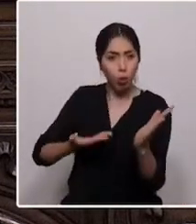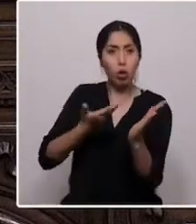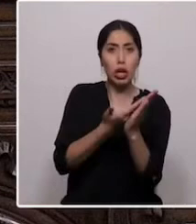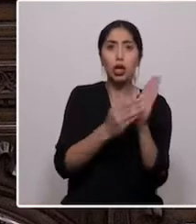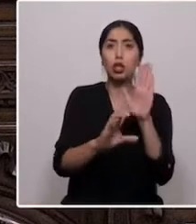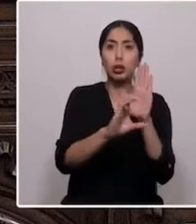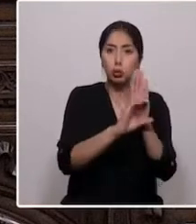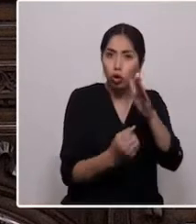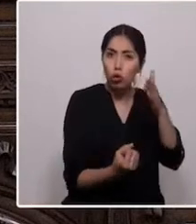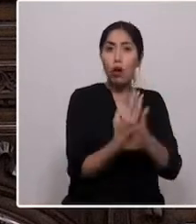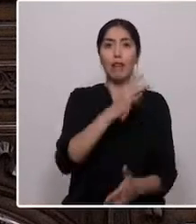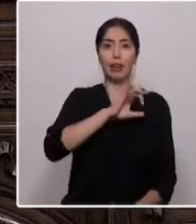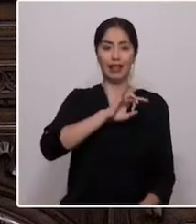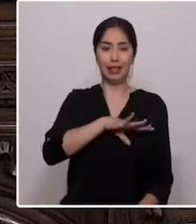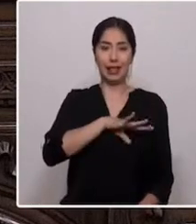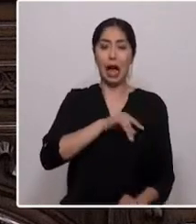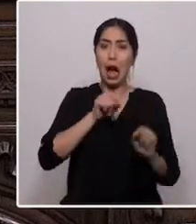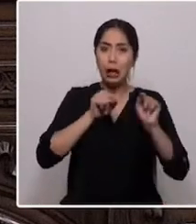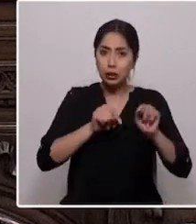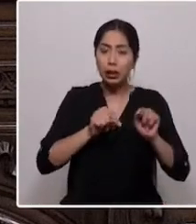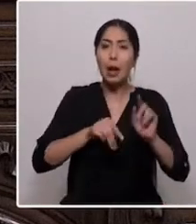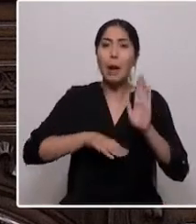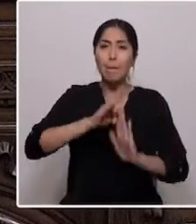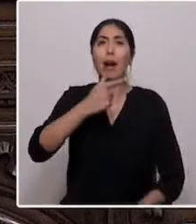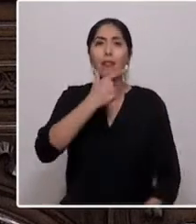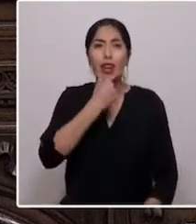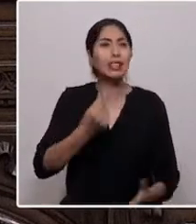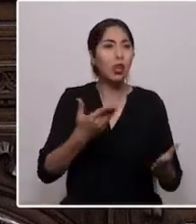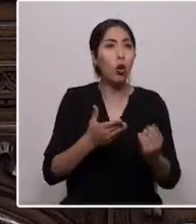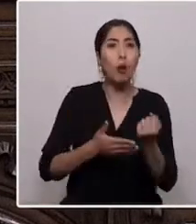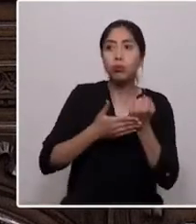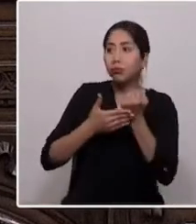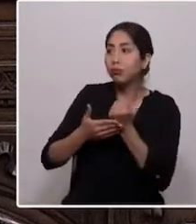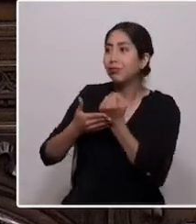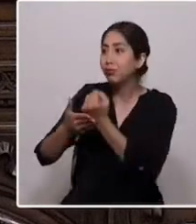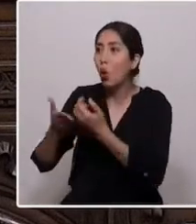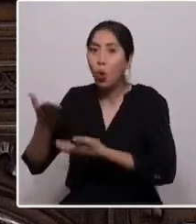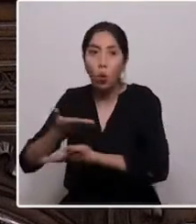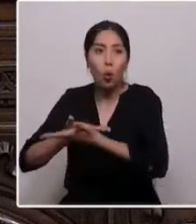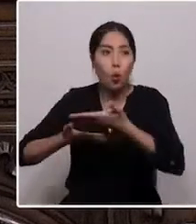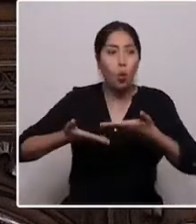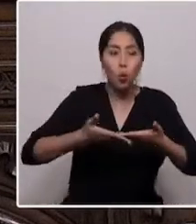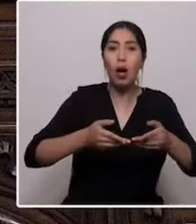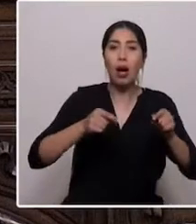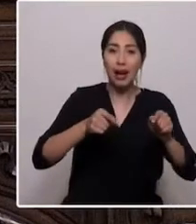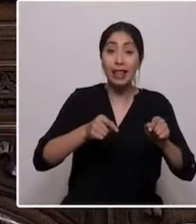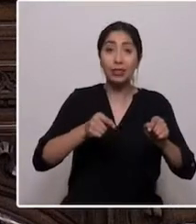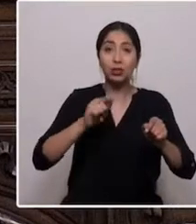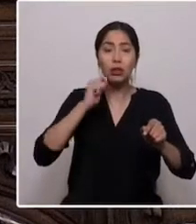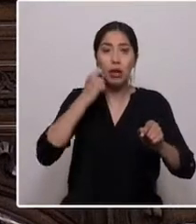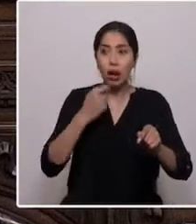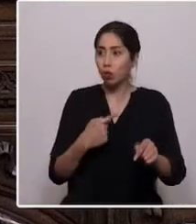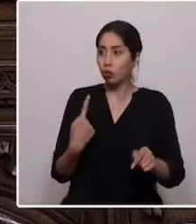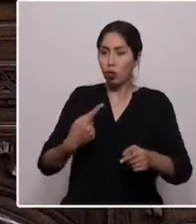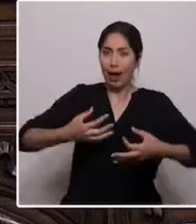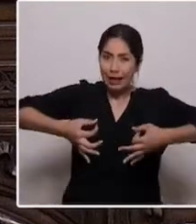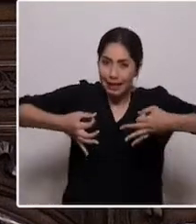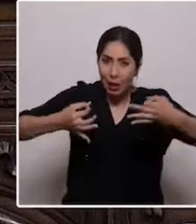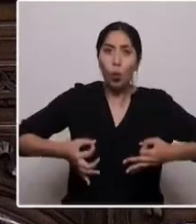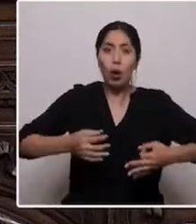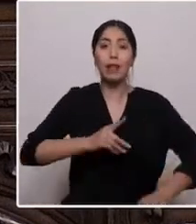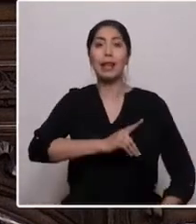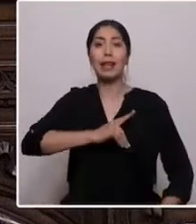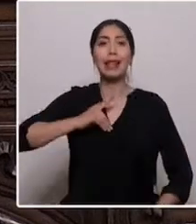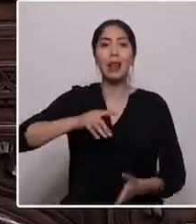Chile. Así es más fácil co-construir para todas y todos. Así seremos el motor que asegure dignidad a los